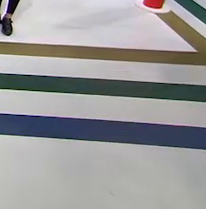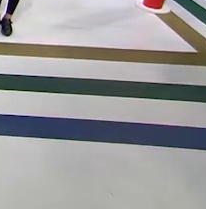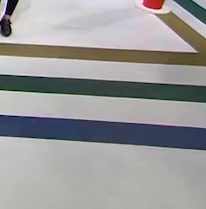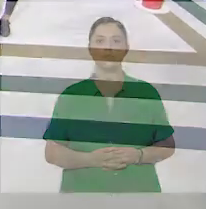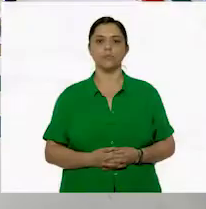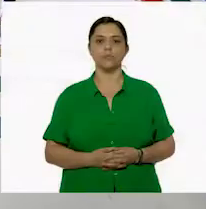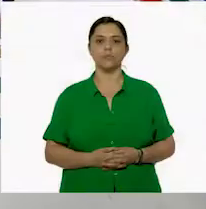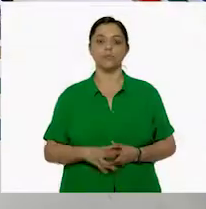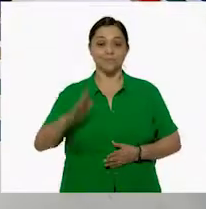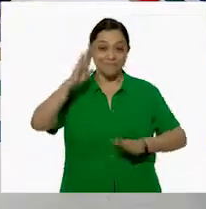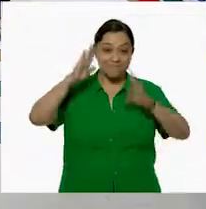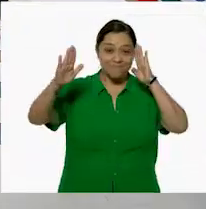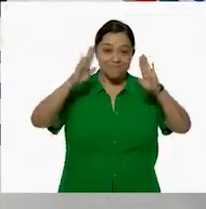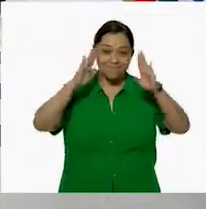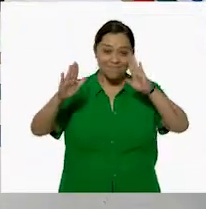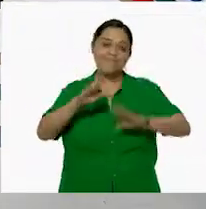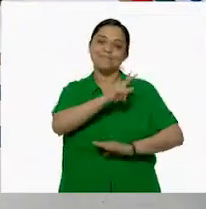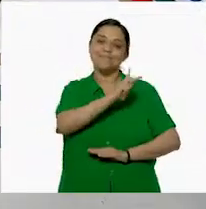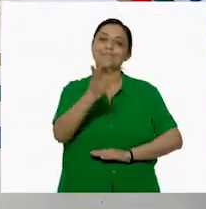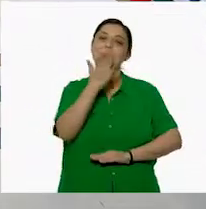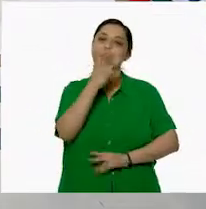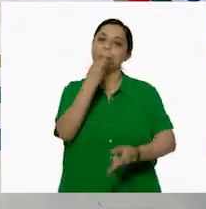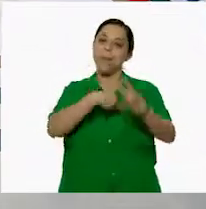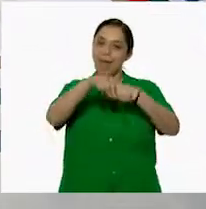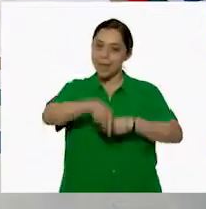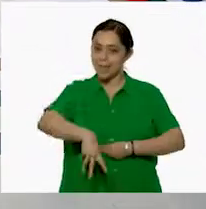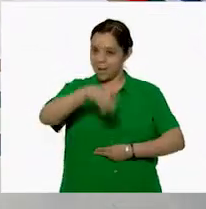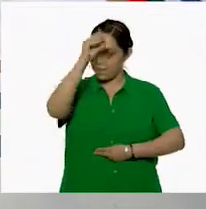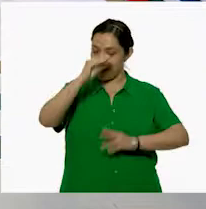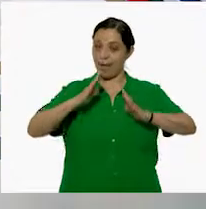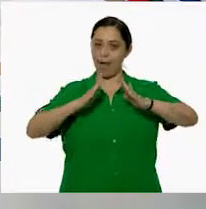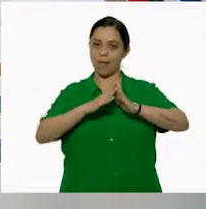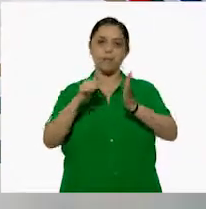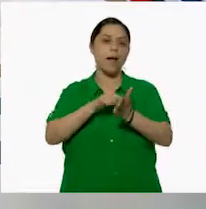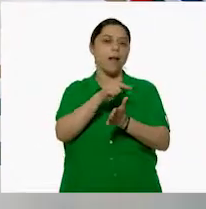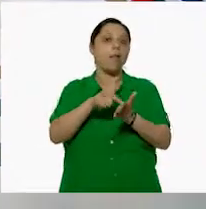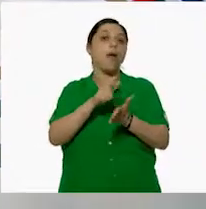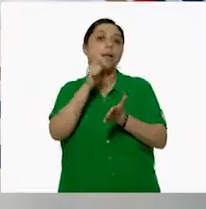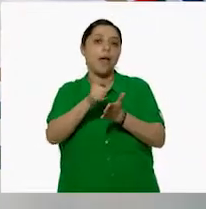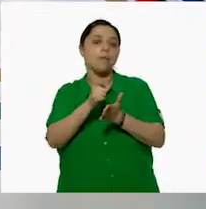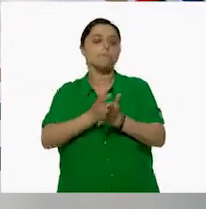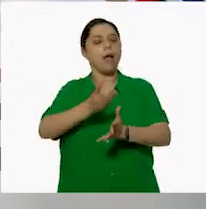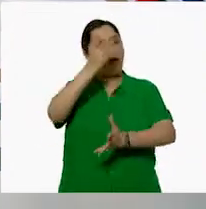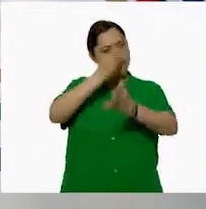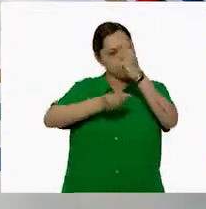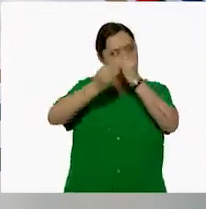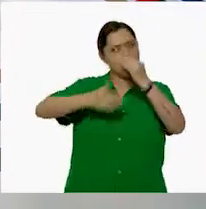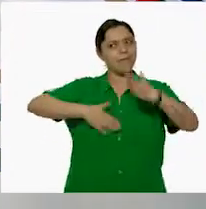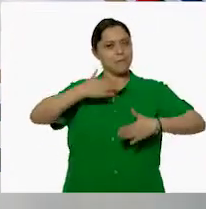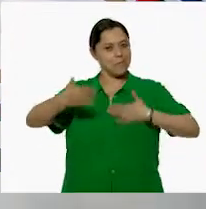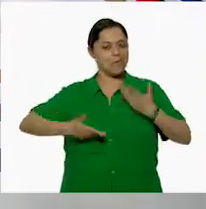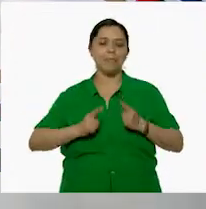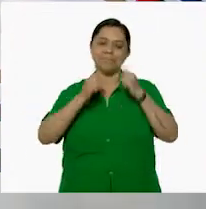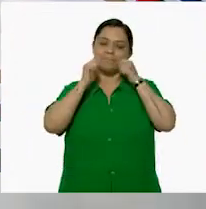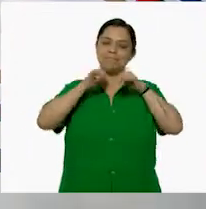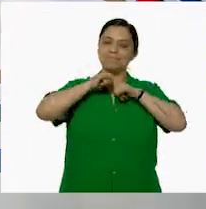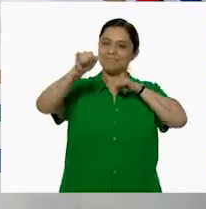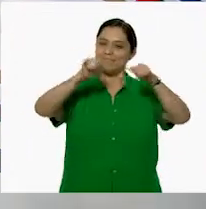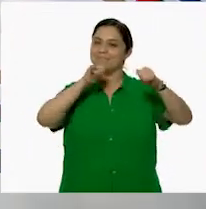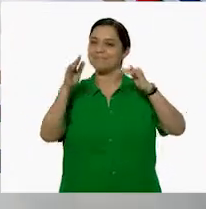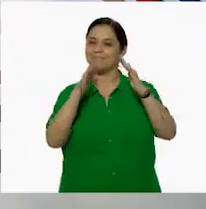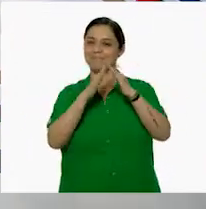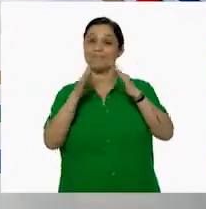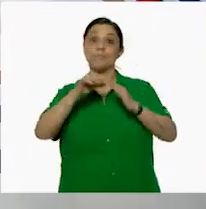¡Hola, hola! Bienvenidas y bienvenidos a Aprende en Casa, un espacio en el que vamos a poder aprender y divertirnos desde nuestros hogares.